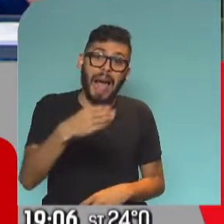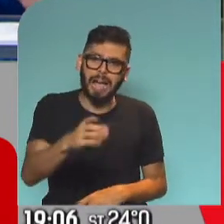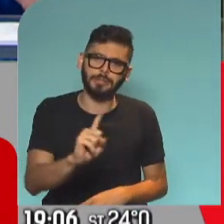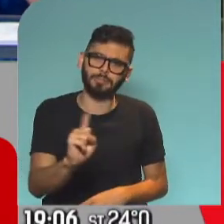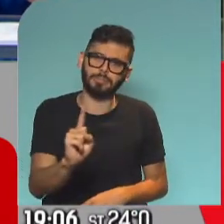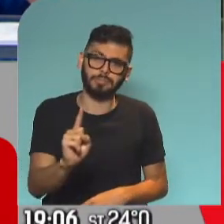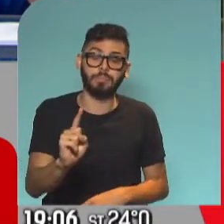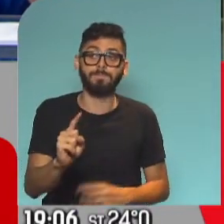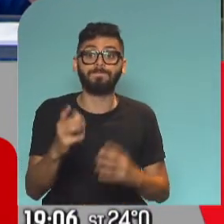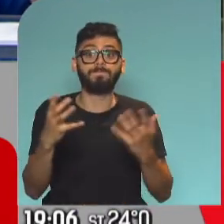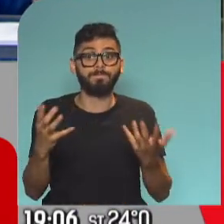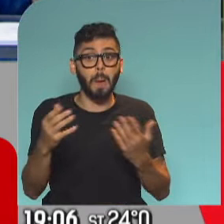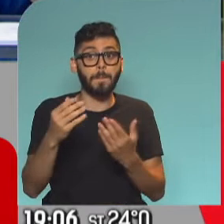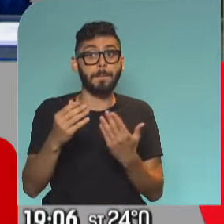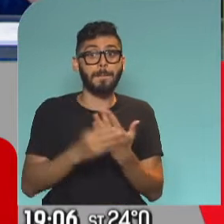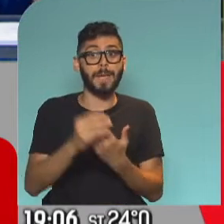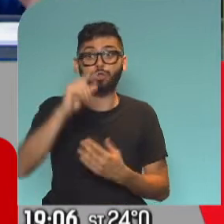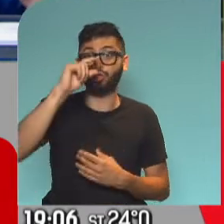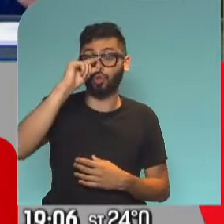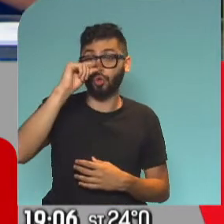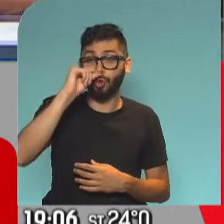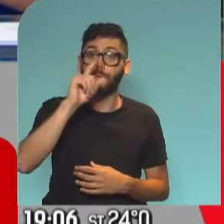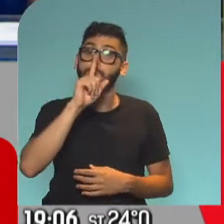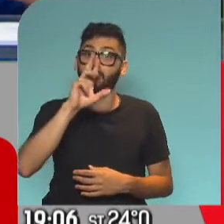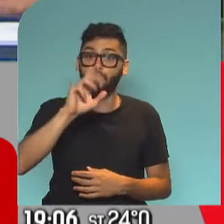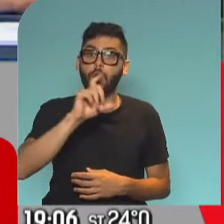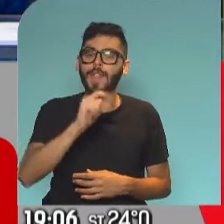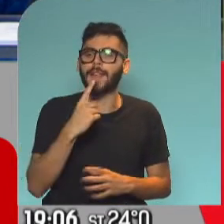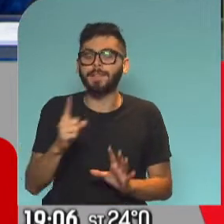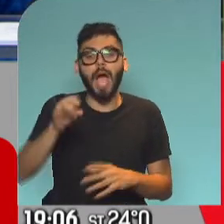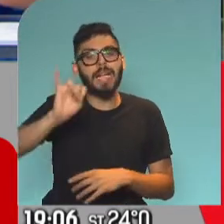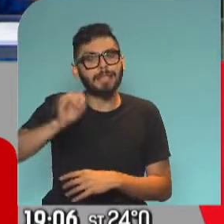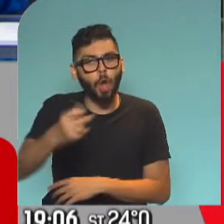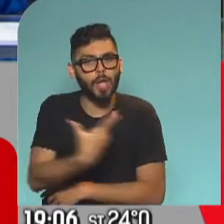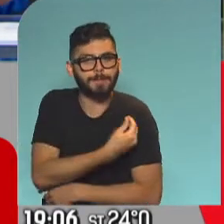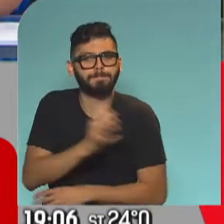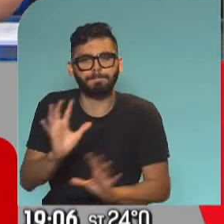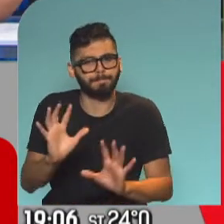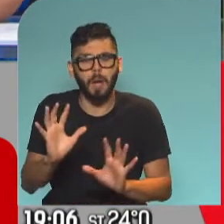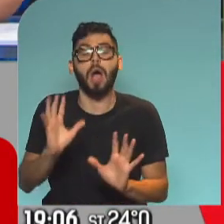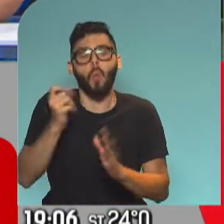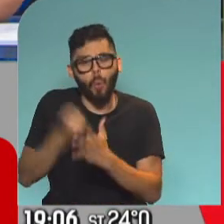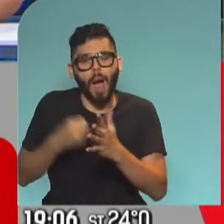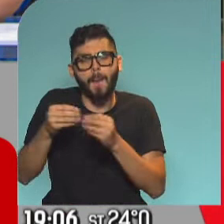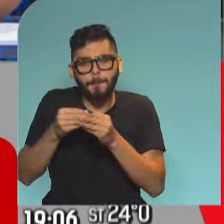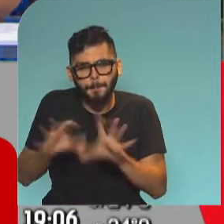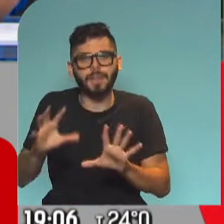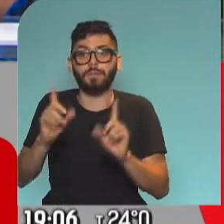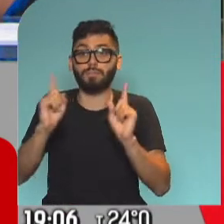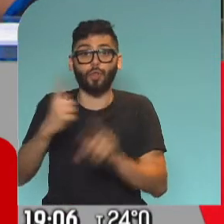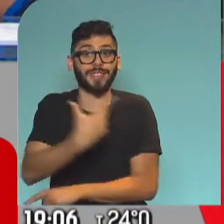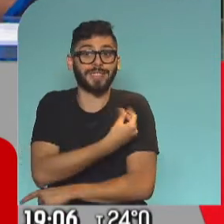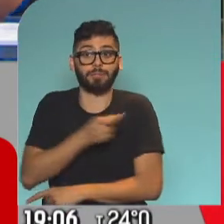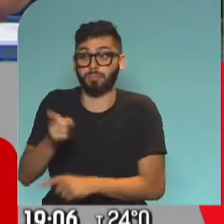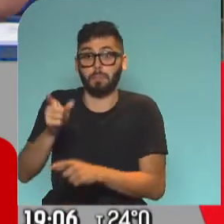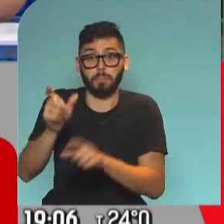bueno, Trota, lo que ya está marcando es, no es un requisito. Si vamos a intentar, se va a empezar la vacunación de los docentes porque son